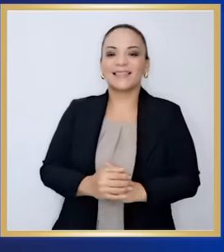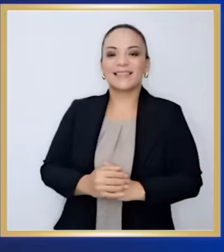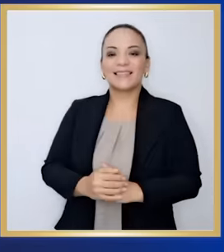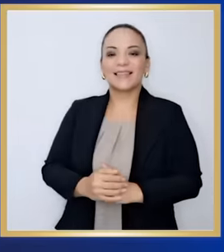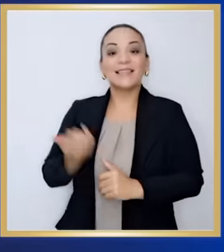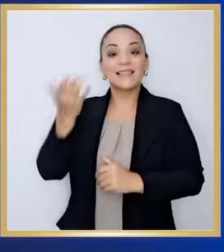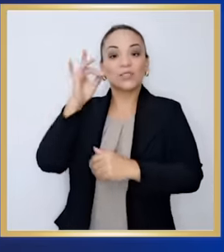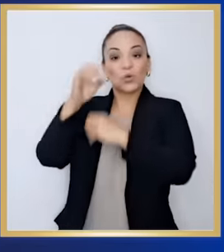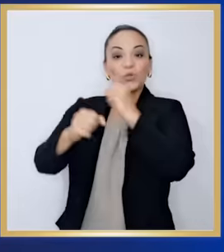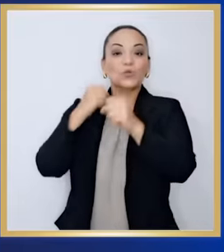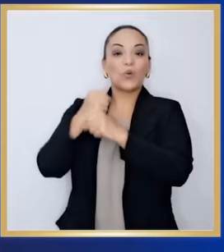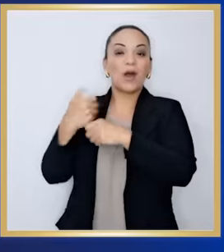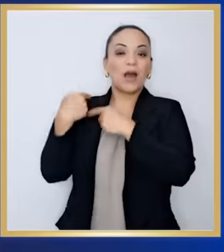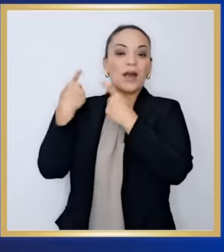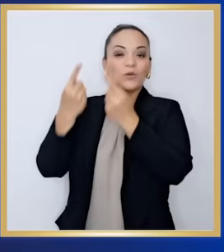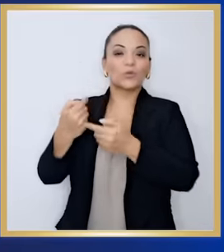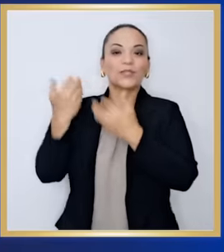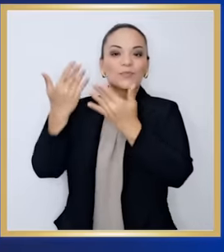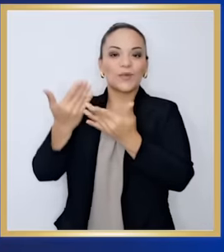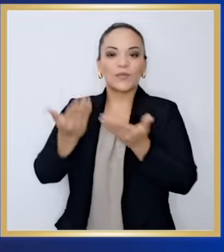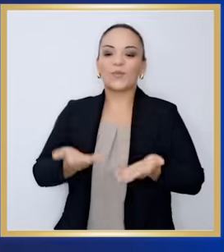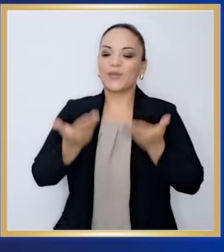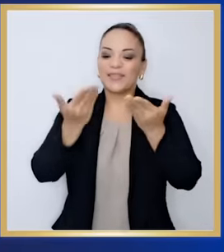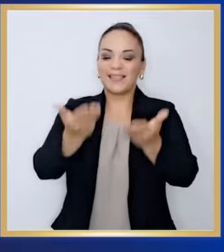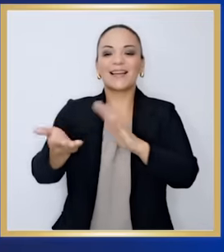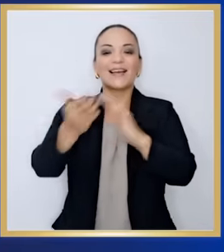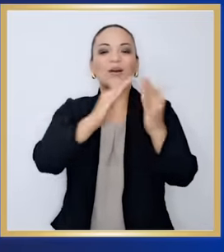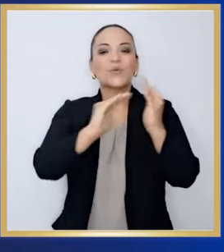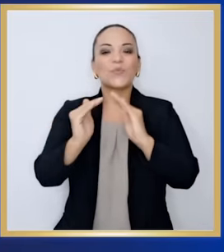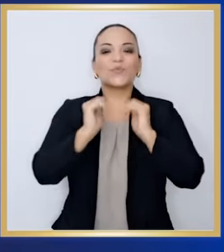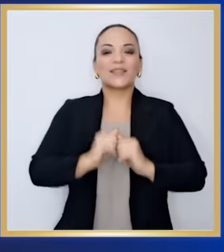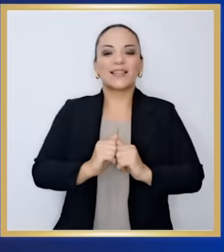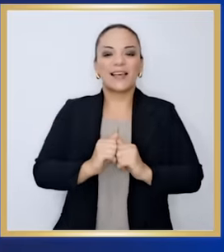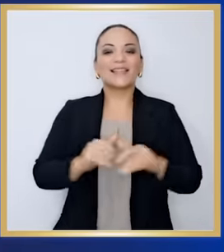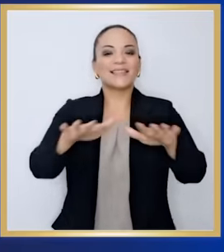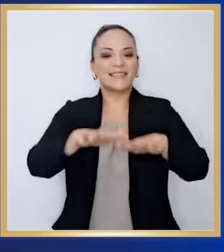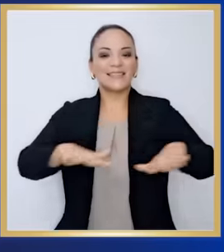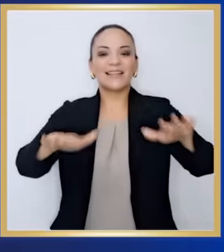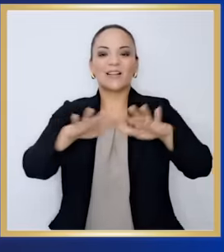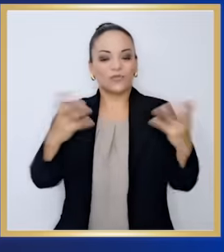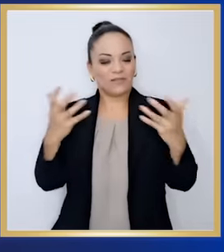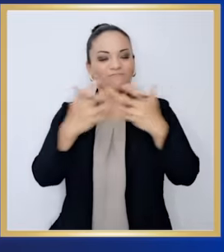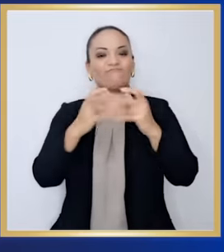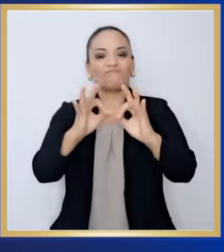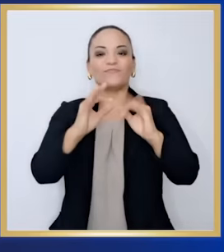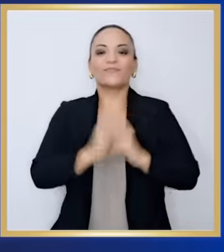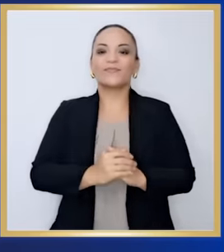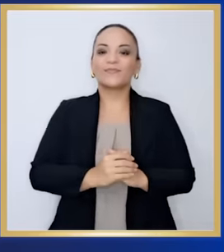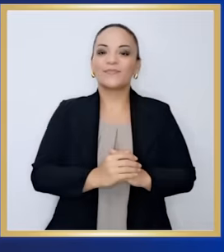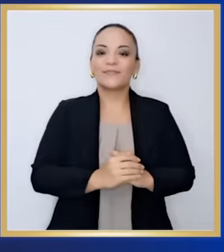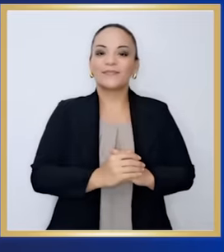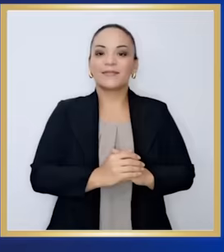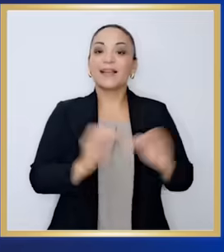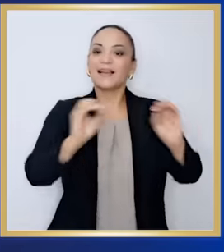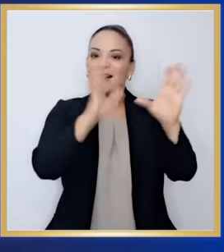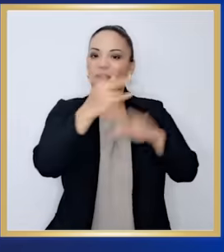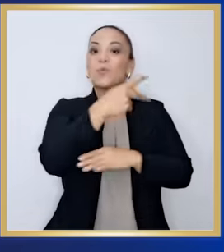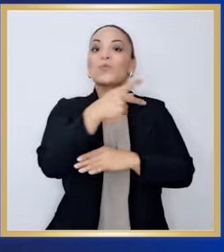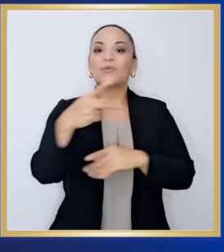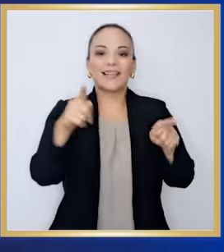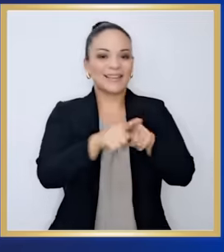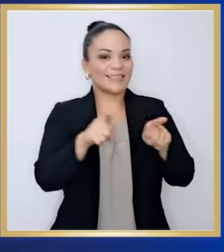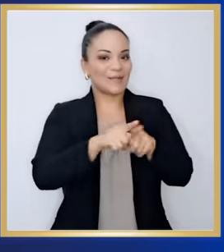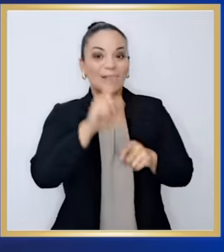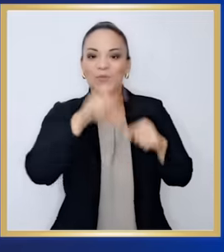instalaciones que se merecen. Por supuesto que Punta Arenas no podía faltar. A los estudiantes, pues, de